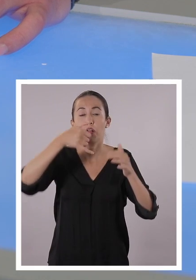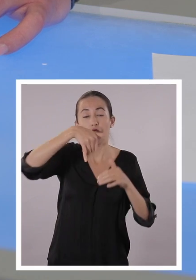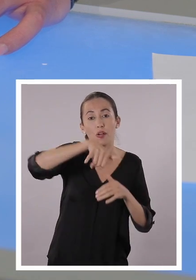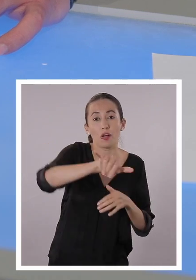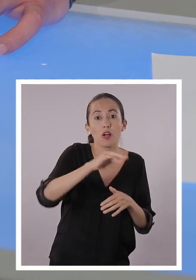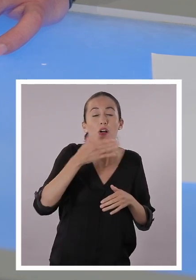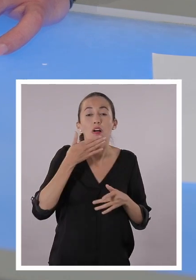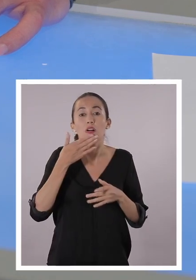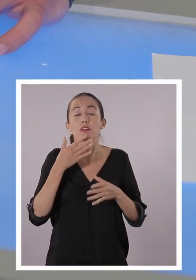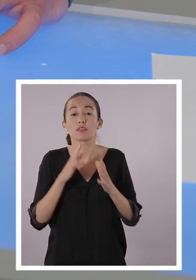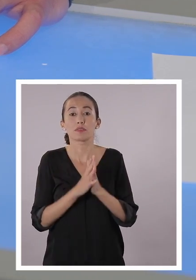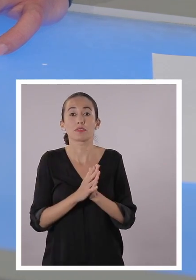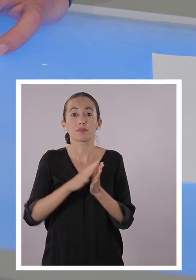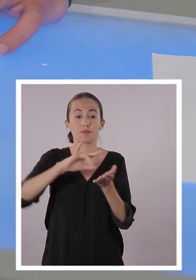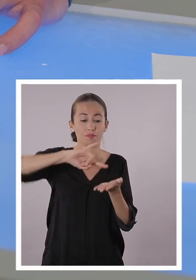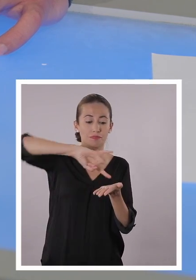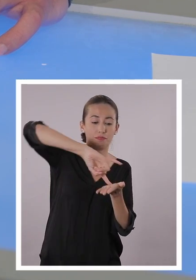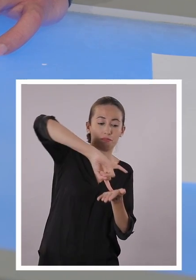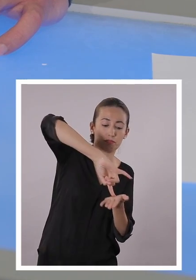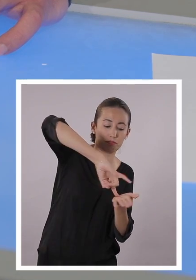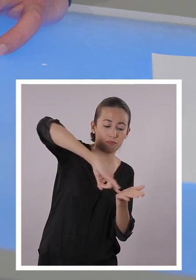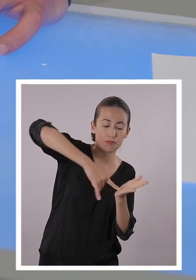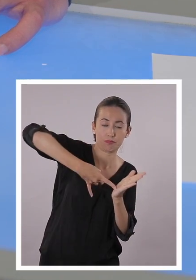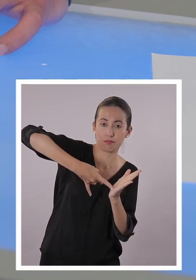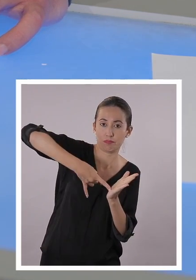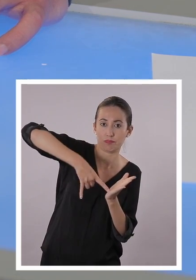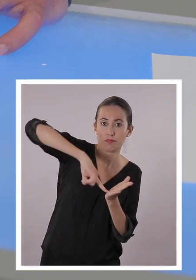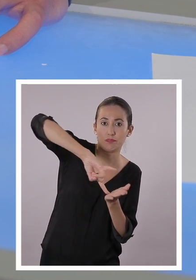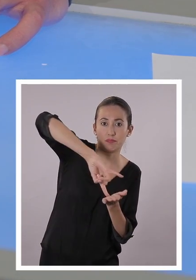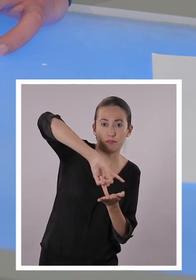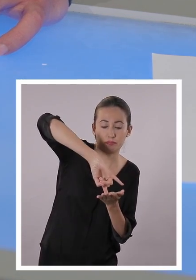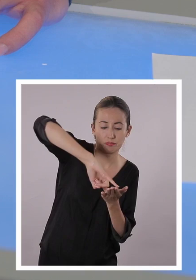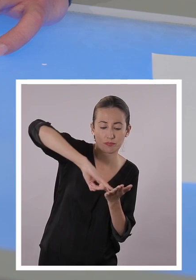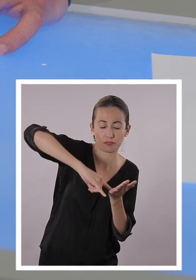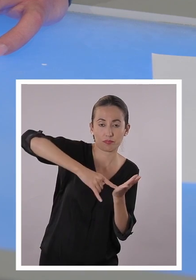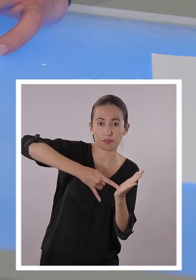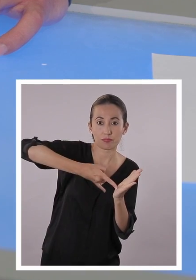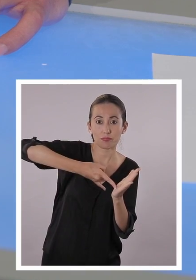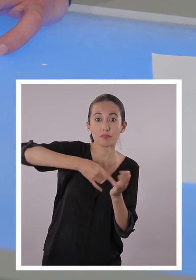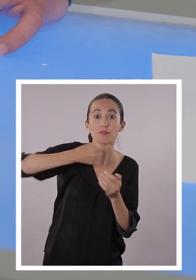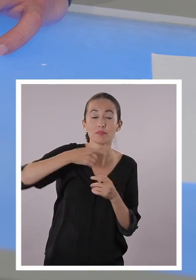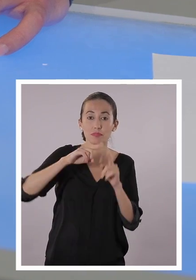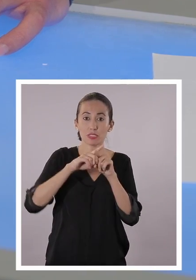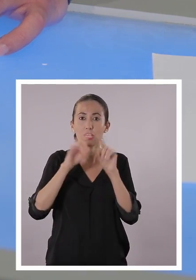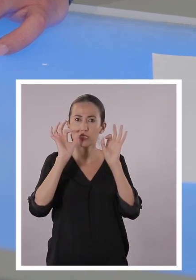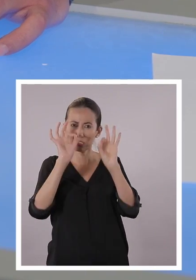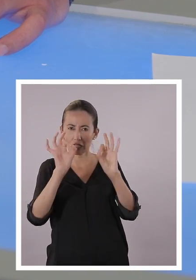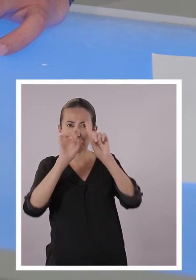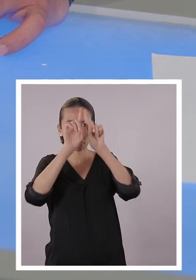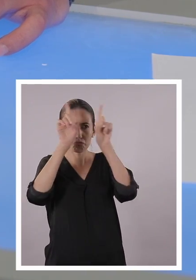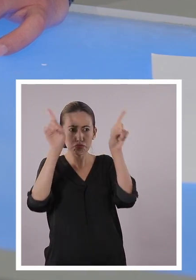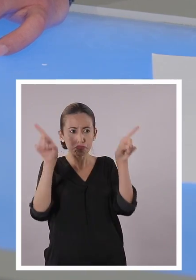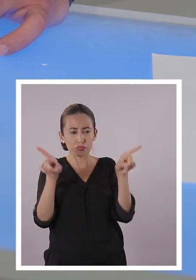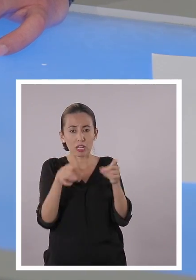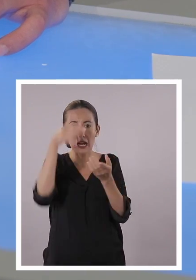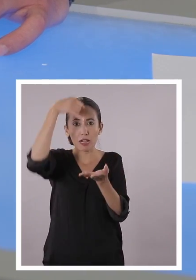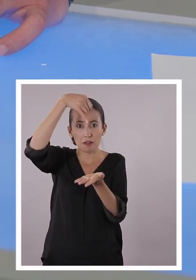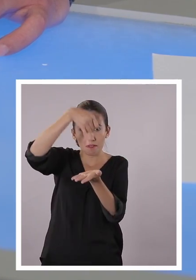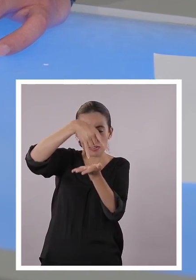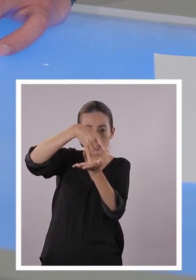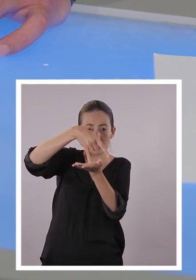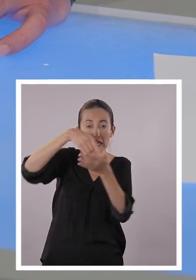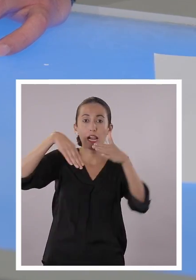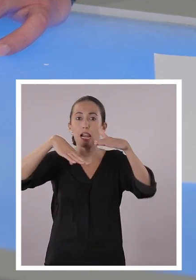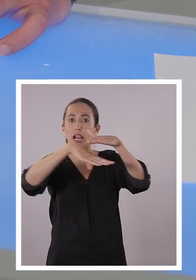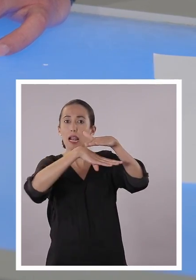Y simplemente después formamos líneas rectas en lo cruzado. ¿Sí? Por ejemplo. ¿Sí? Para que quede bien asentadito